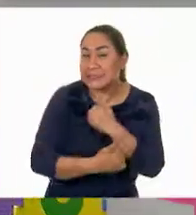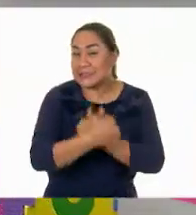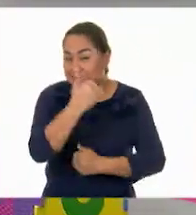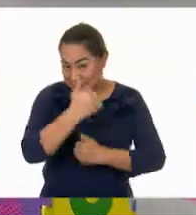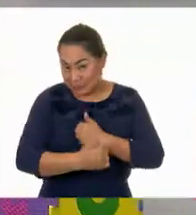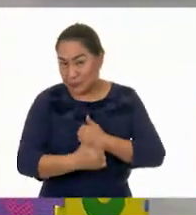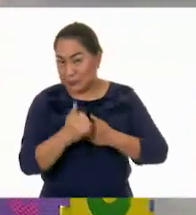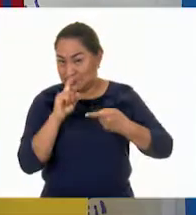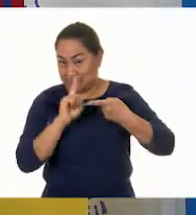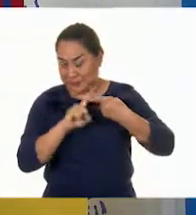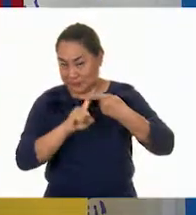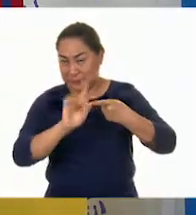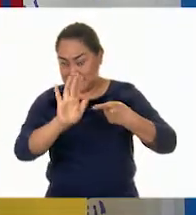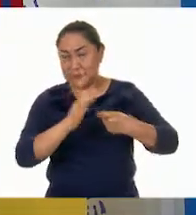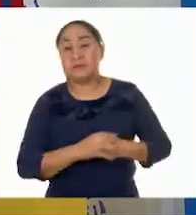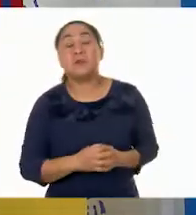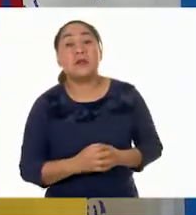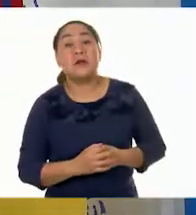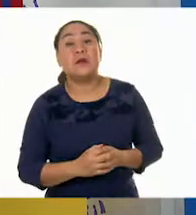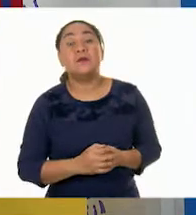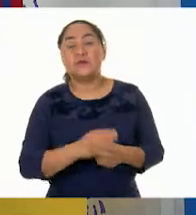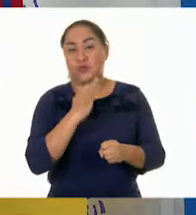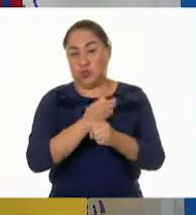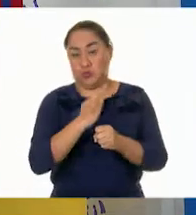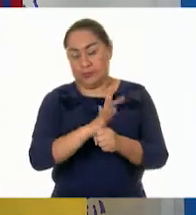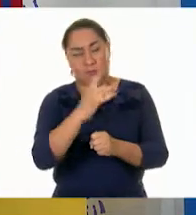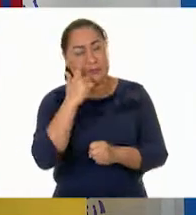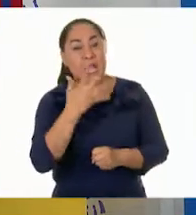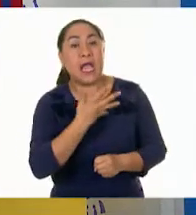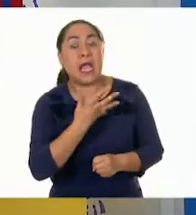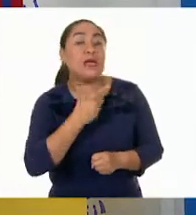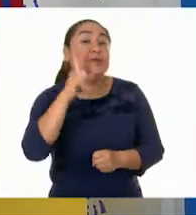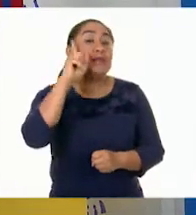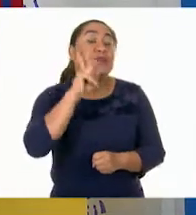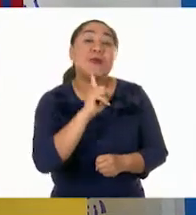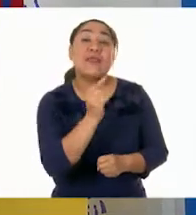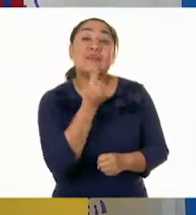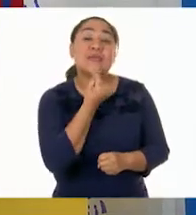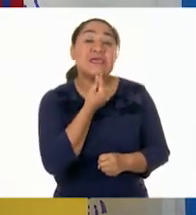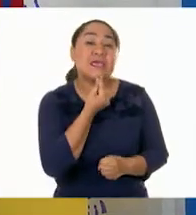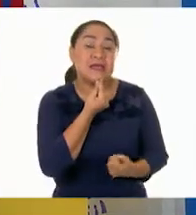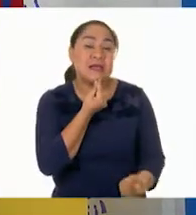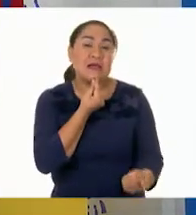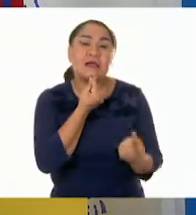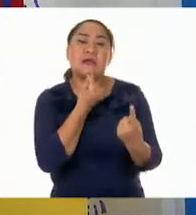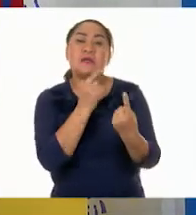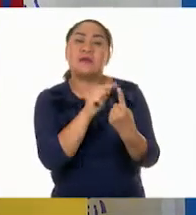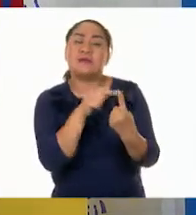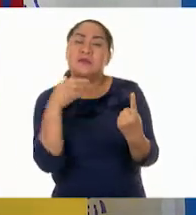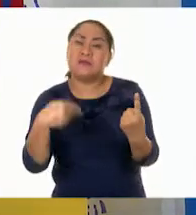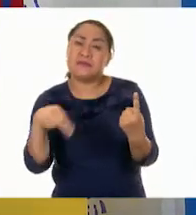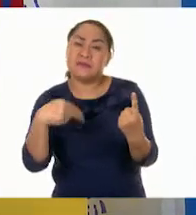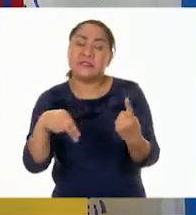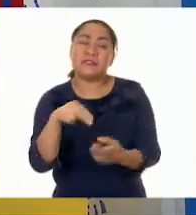entonces. Bueno, tenemos a una niña. Esta niña se llama Adriana.